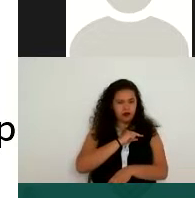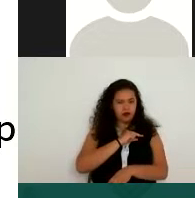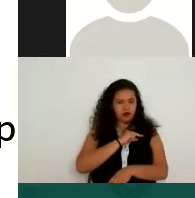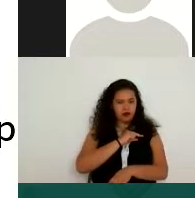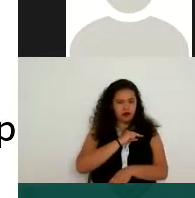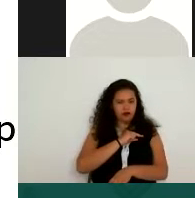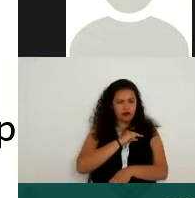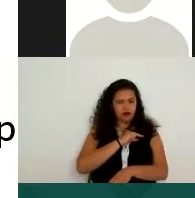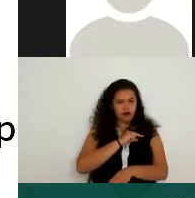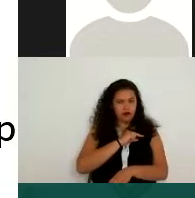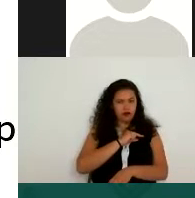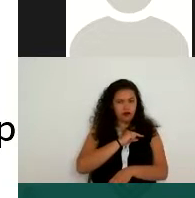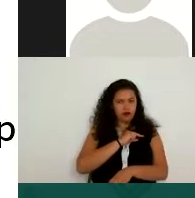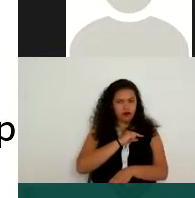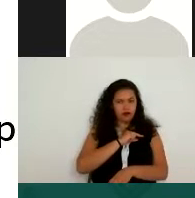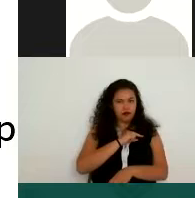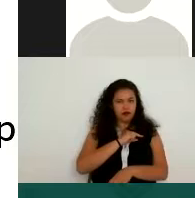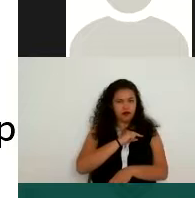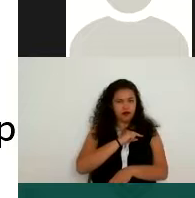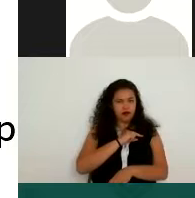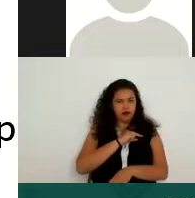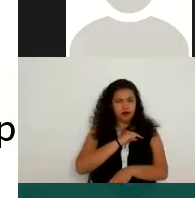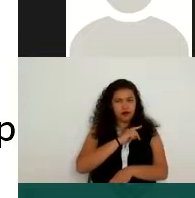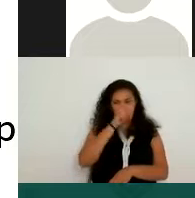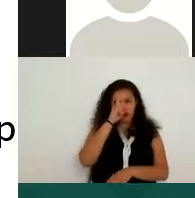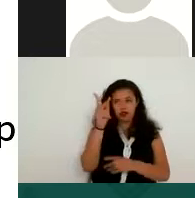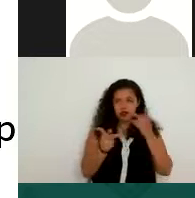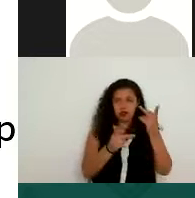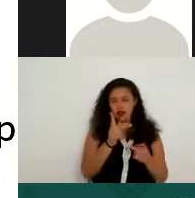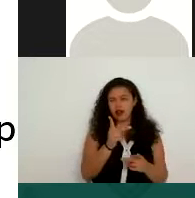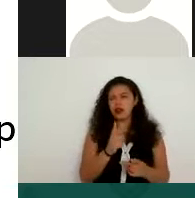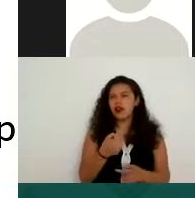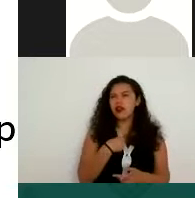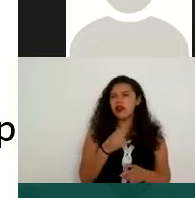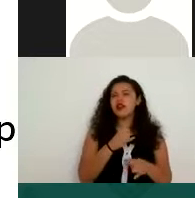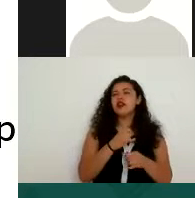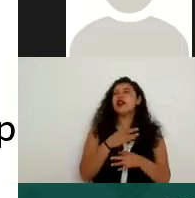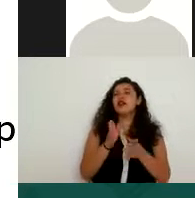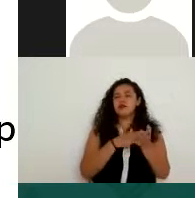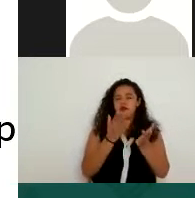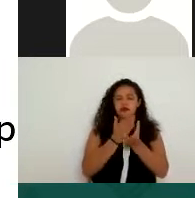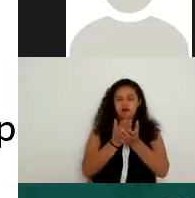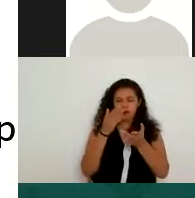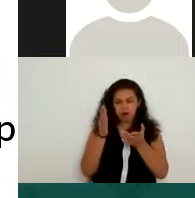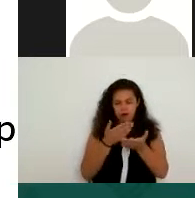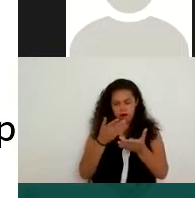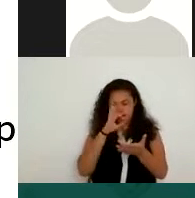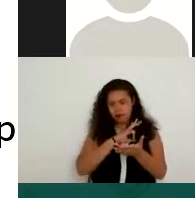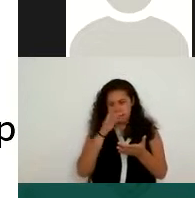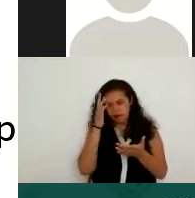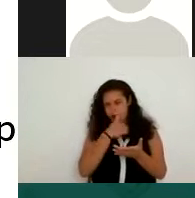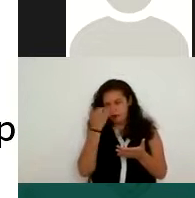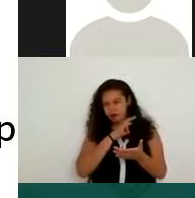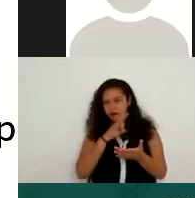intermedicidad del sector público, si yo tengo acceso a un expediente con el simple hecho de yo poder acceder al mismo y